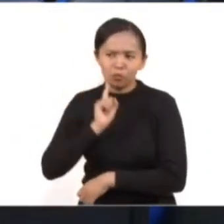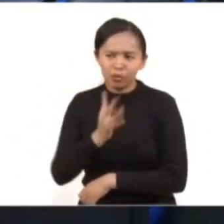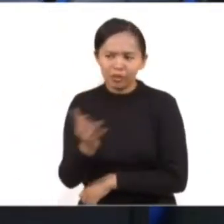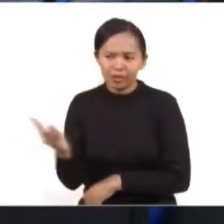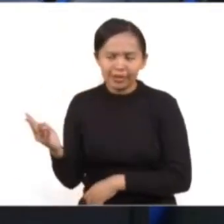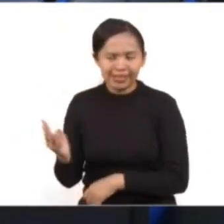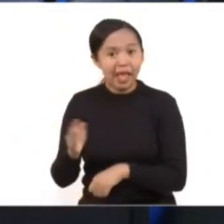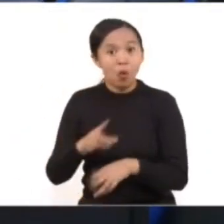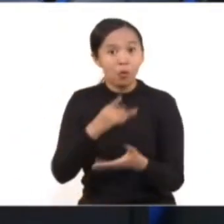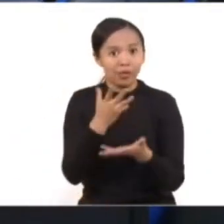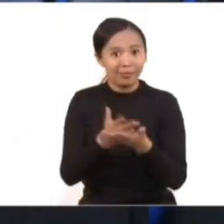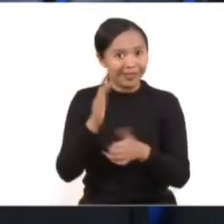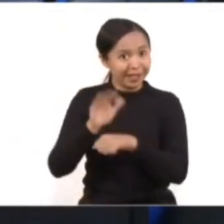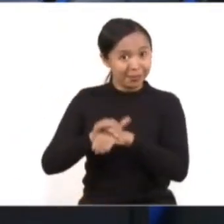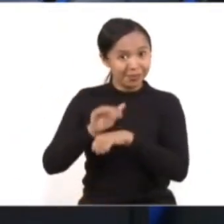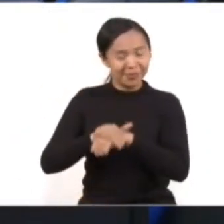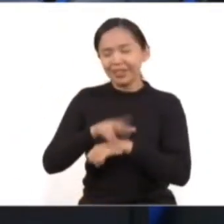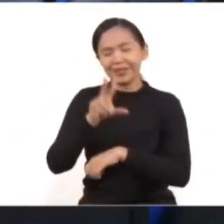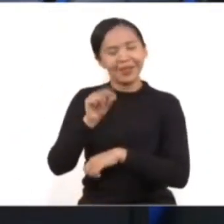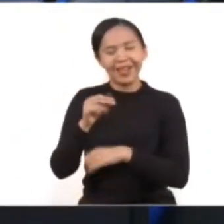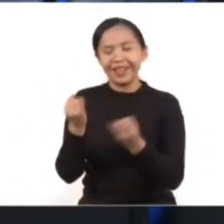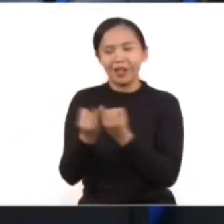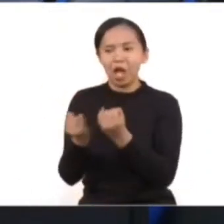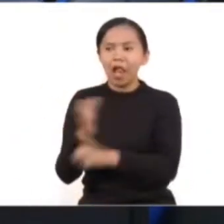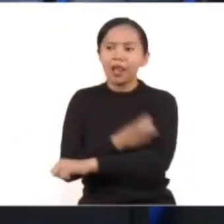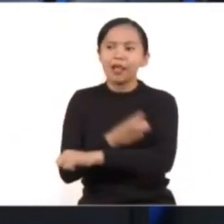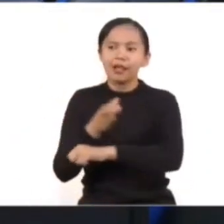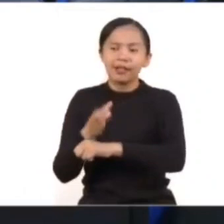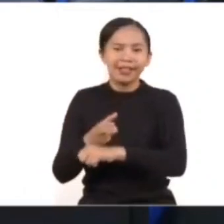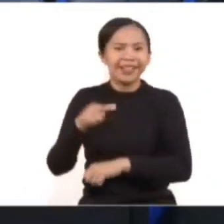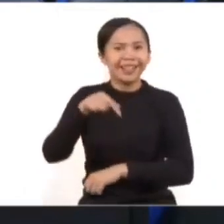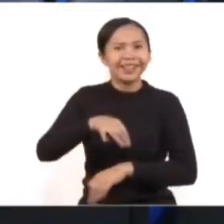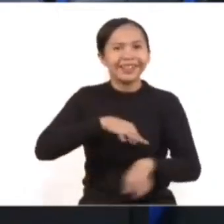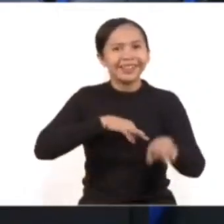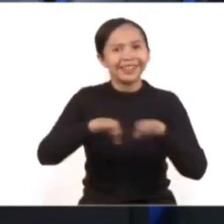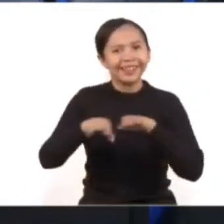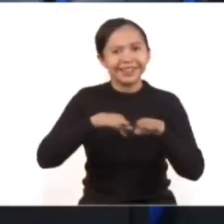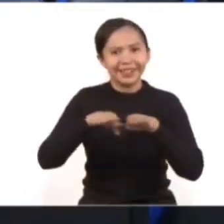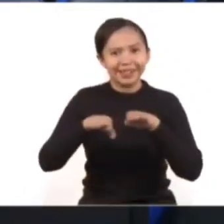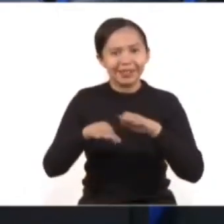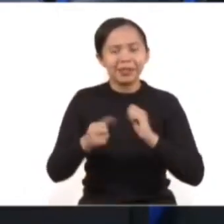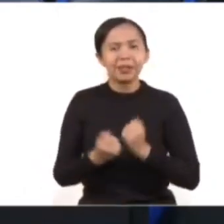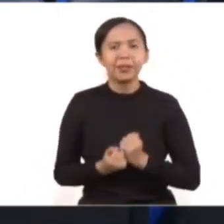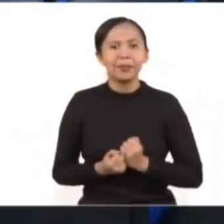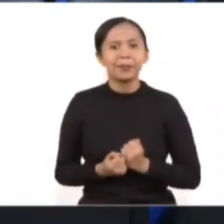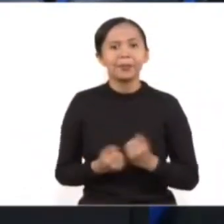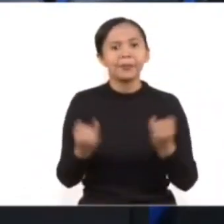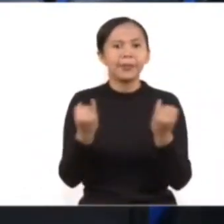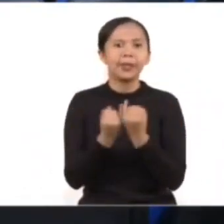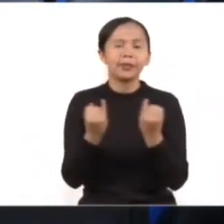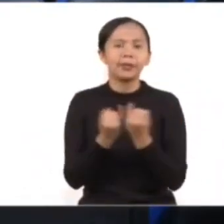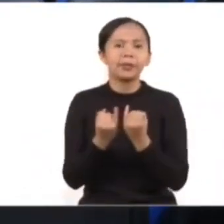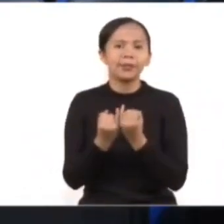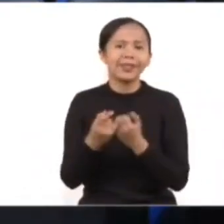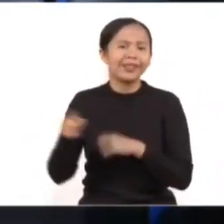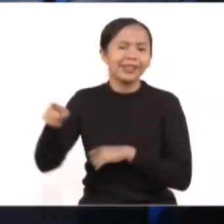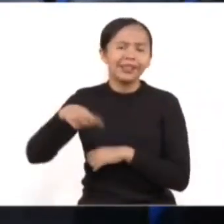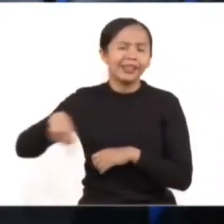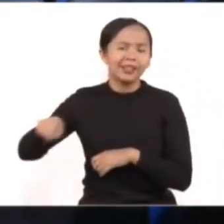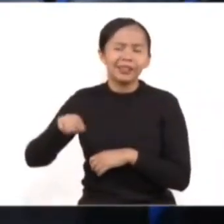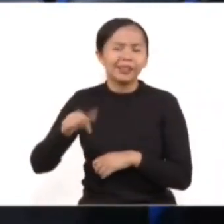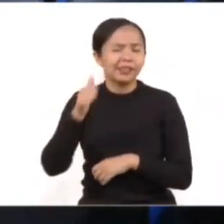sólo son amigas, sino han sido compañeras de trinchera y además acompañantes